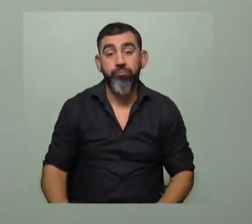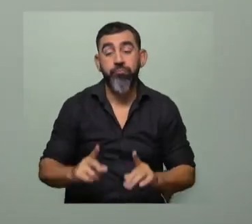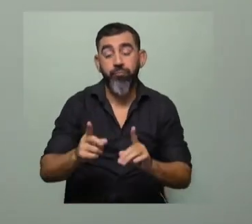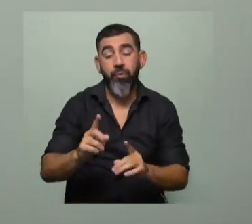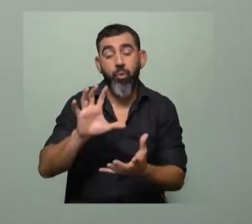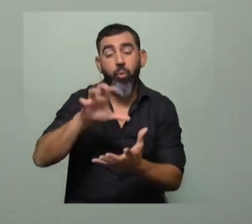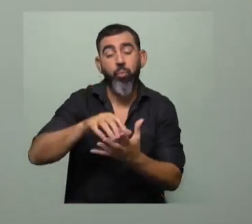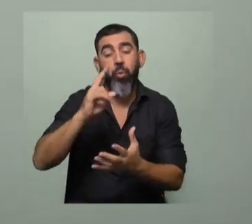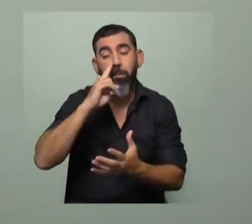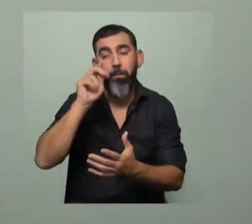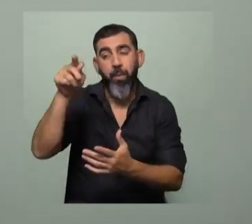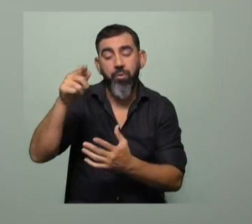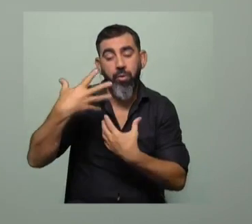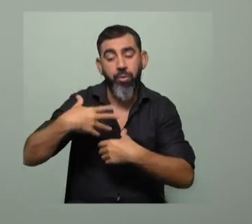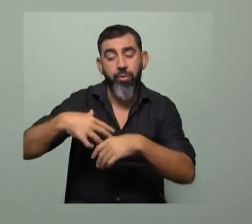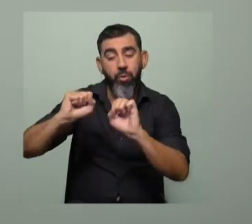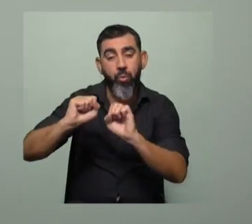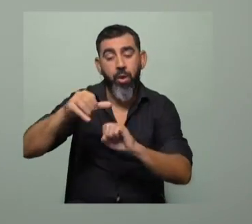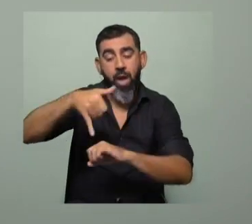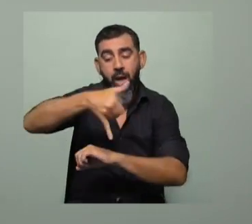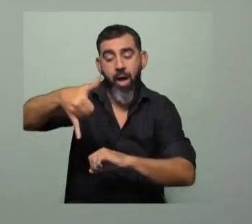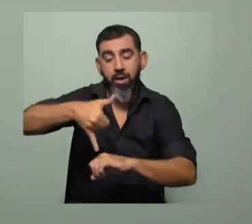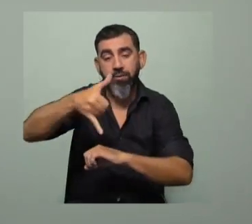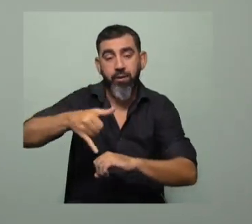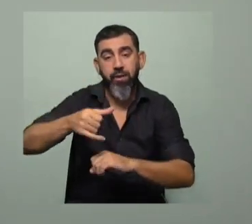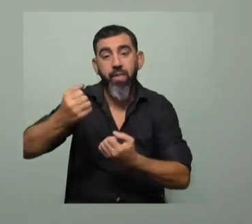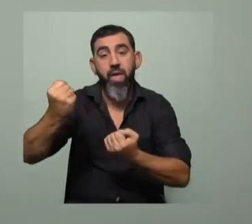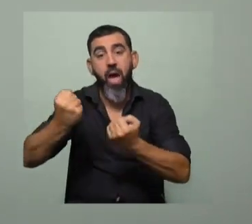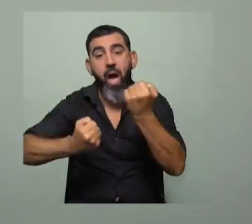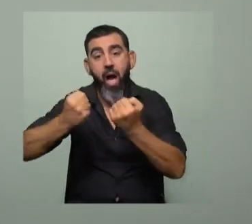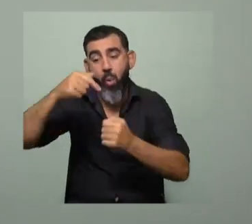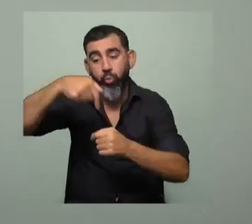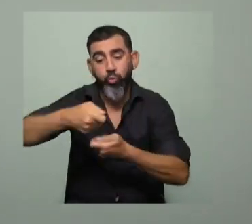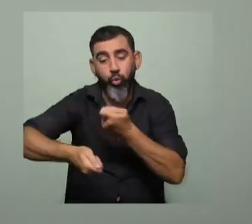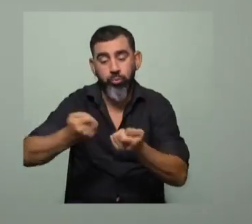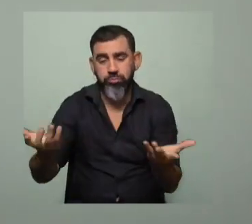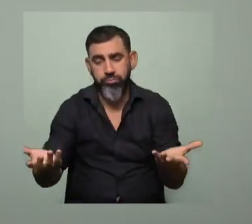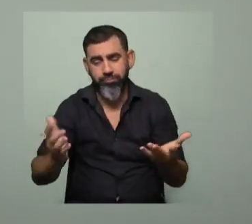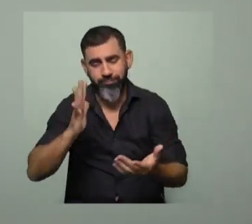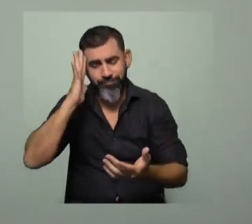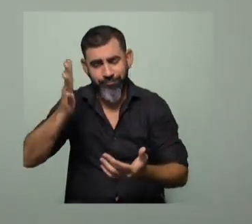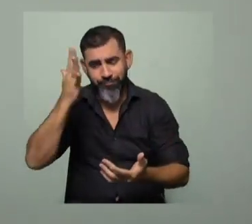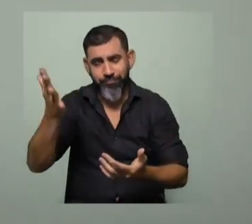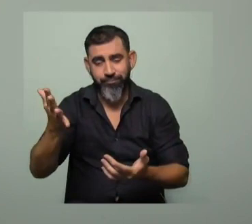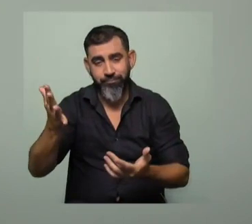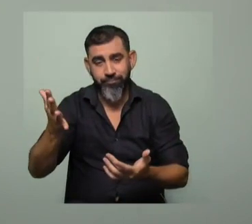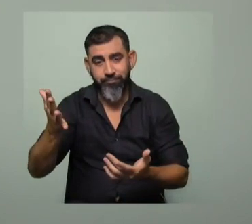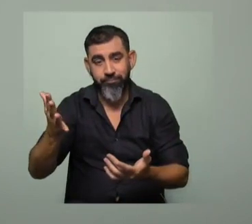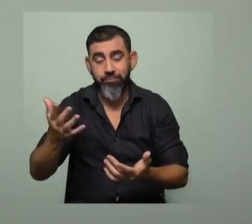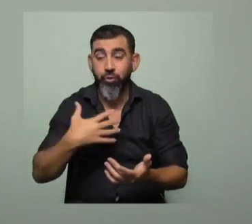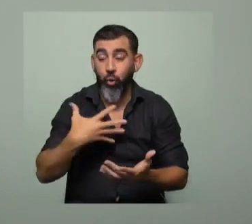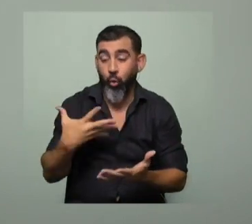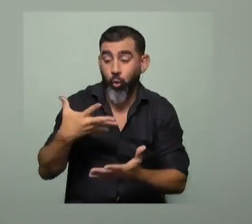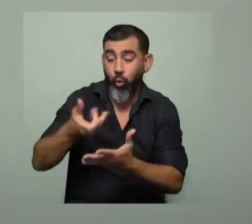un... analizó un aceite que tenía aceite de auto en su composición. Entonces imagínense que uno en buena fe le